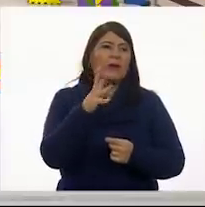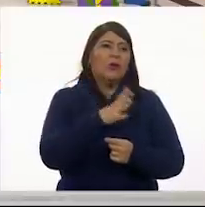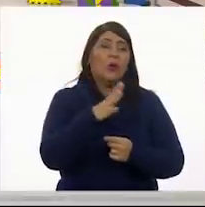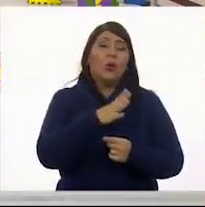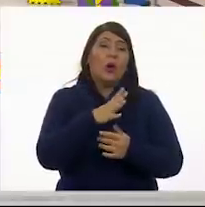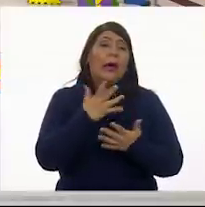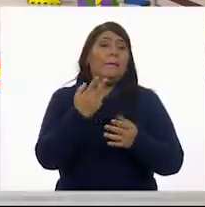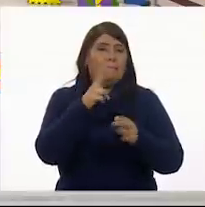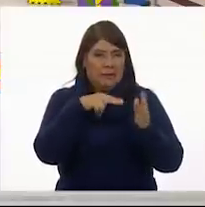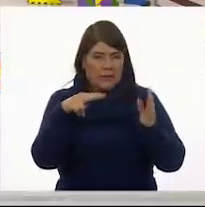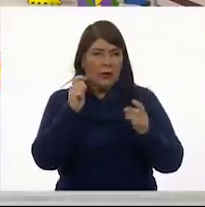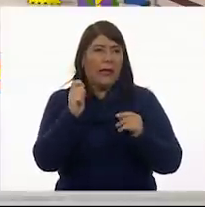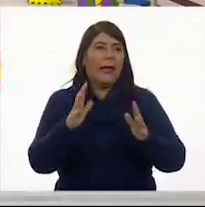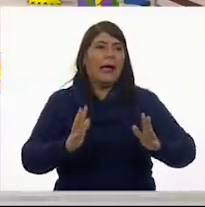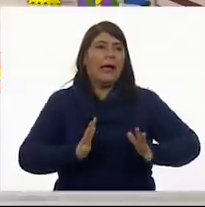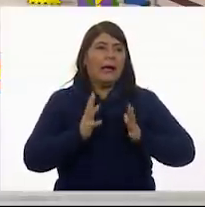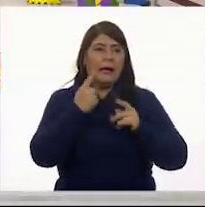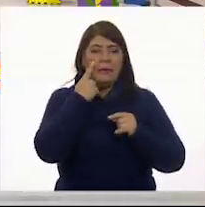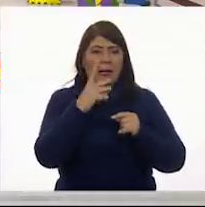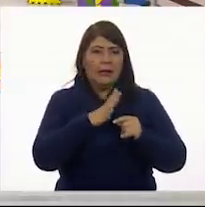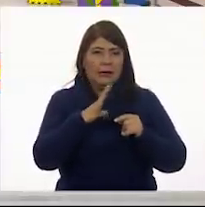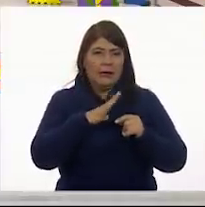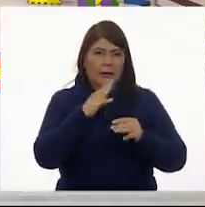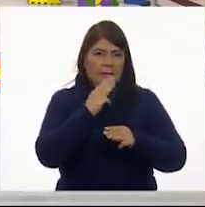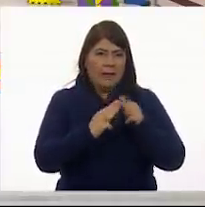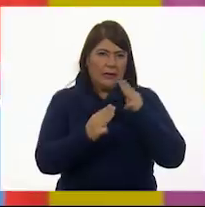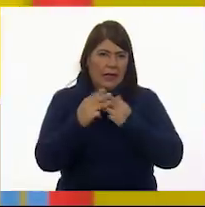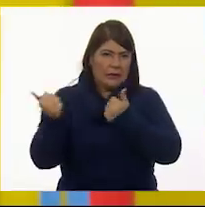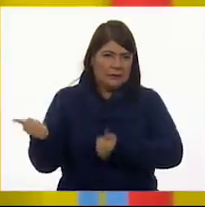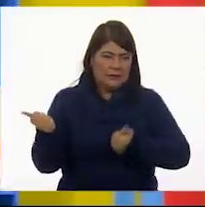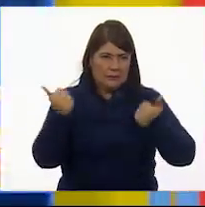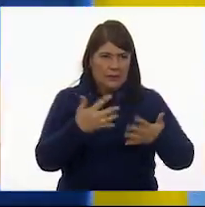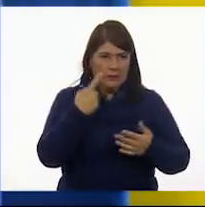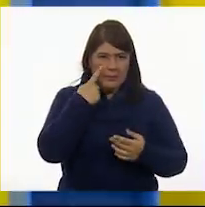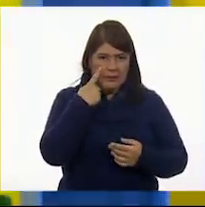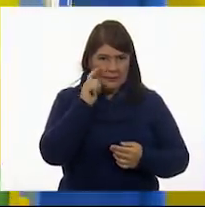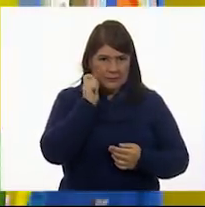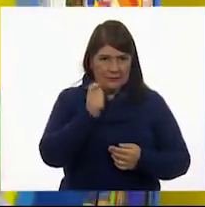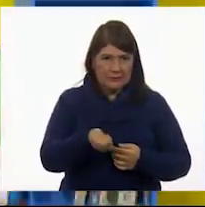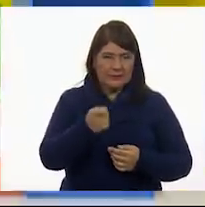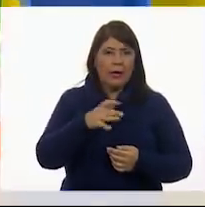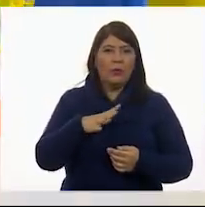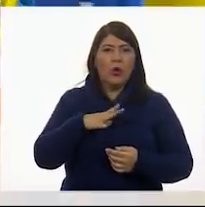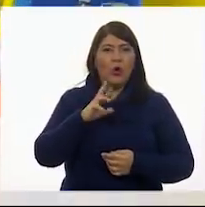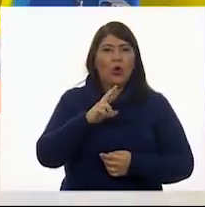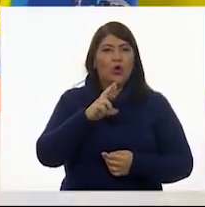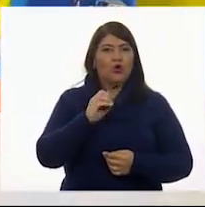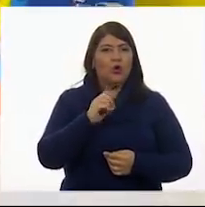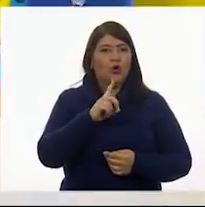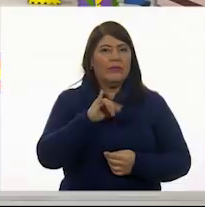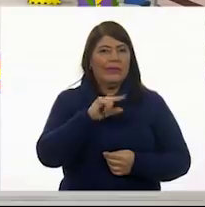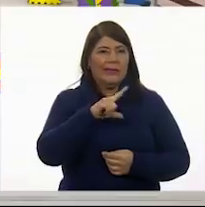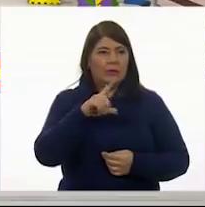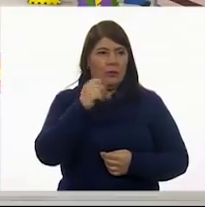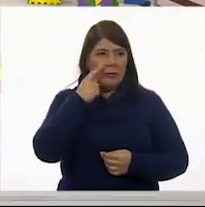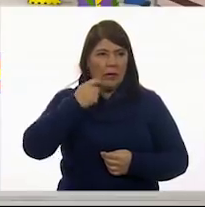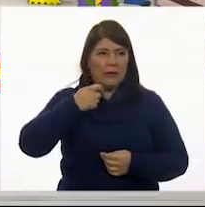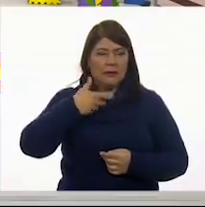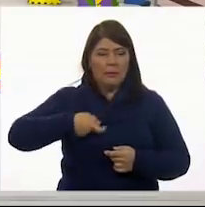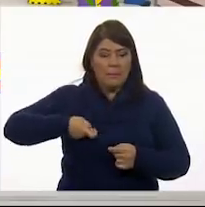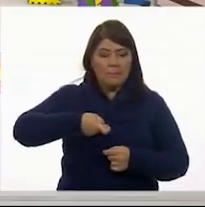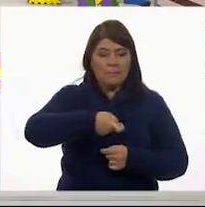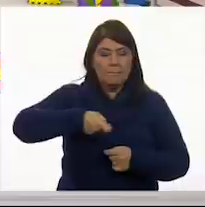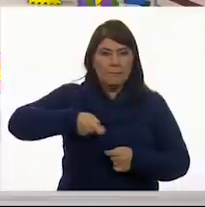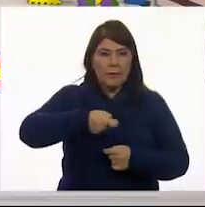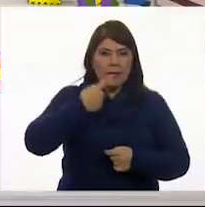sorpresa. Un material llegó el día de hoy y es un rodillo. ¡Ah! Pueden verlo en casa.